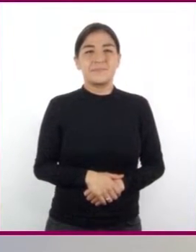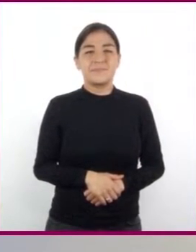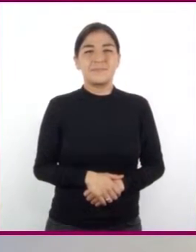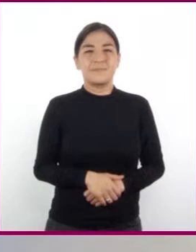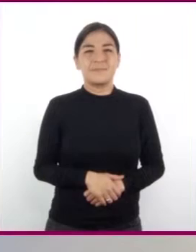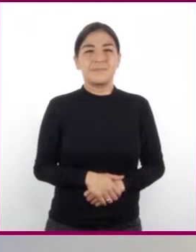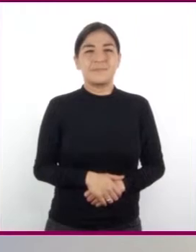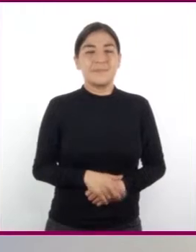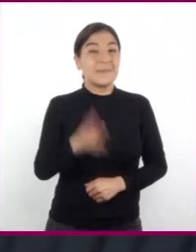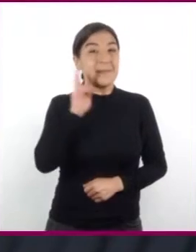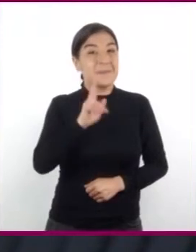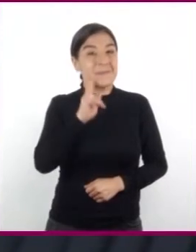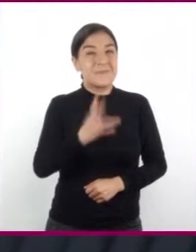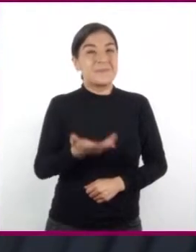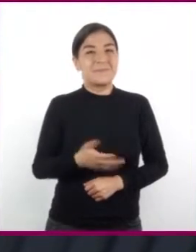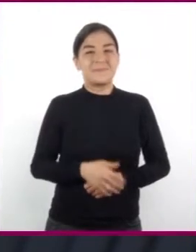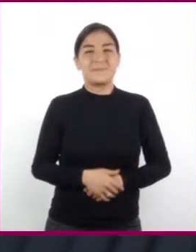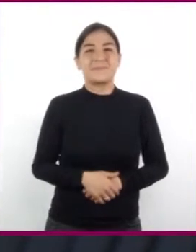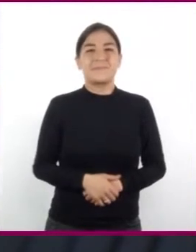Vamos a ver.